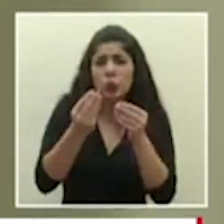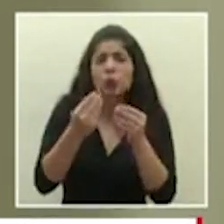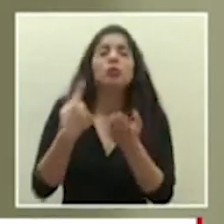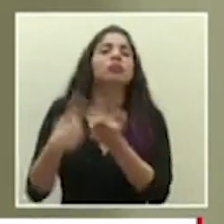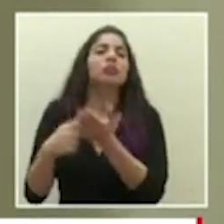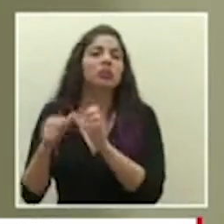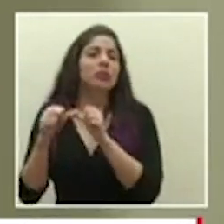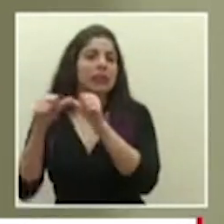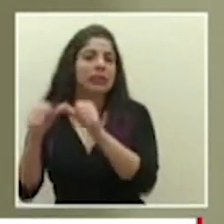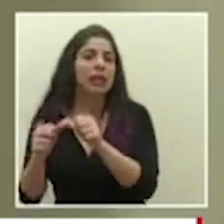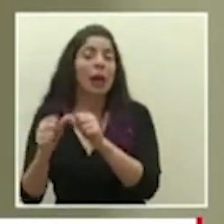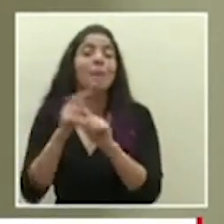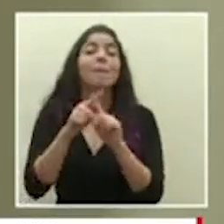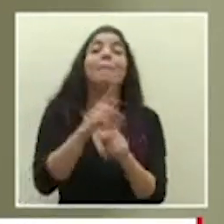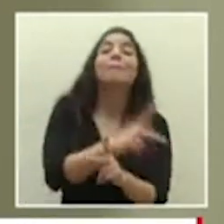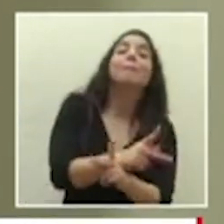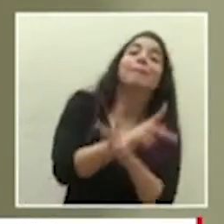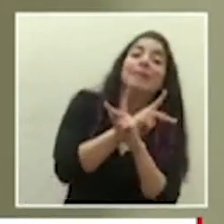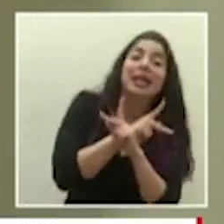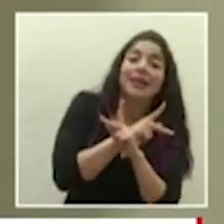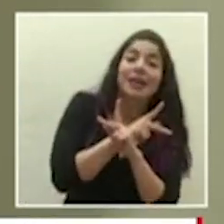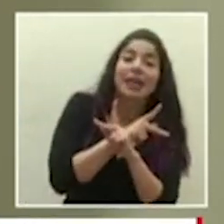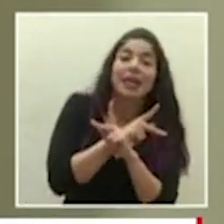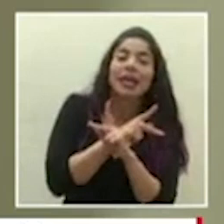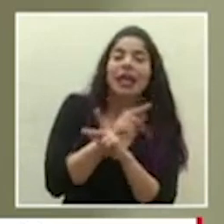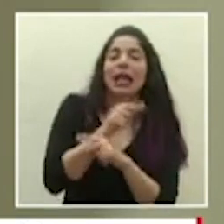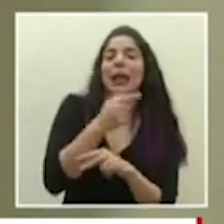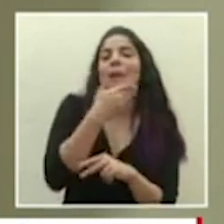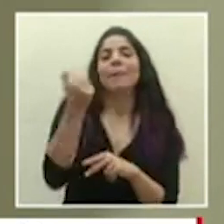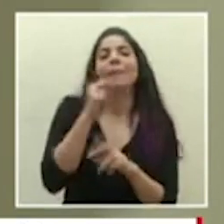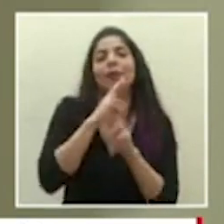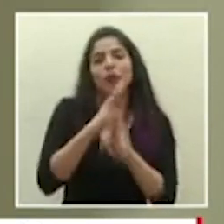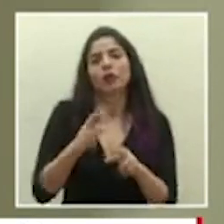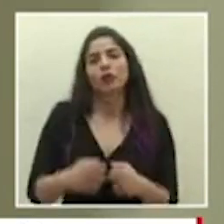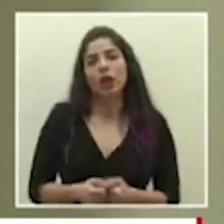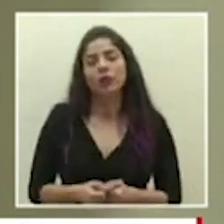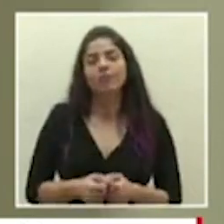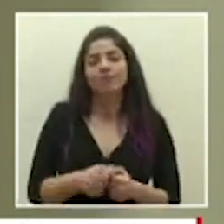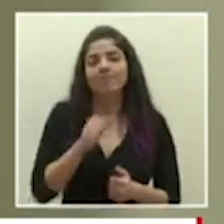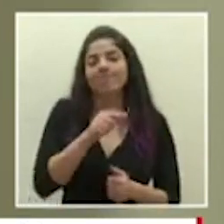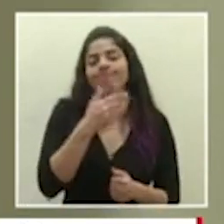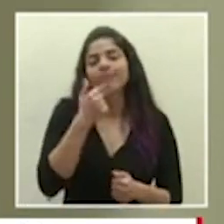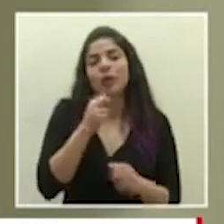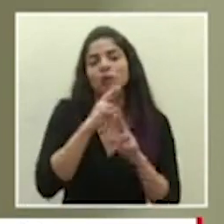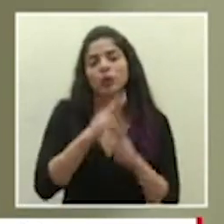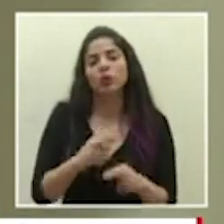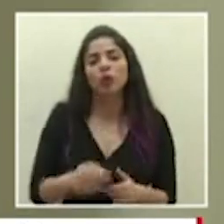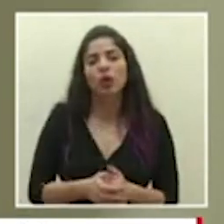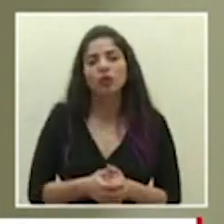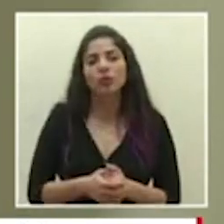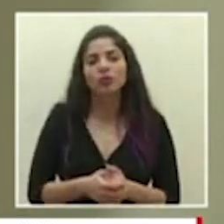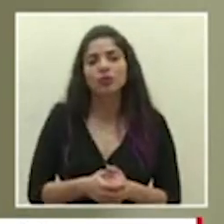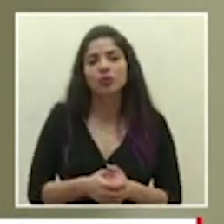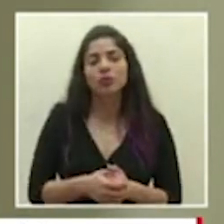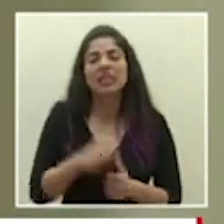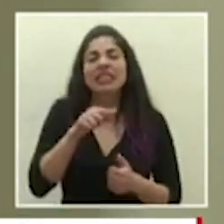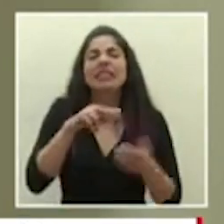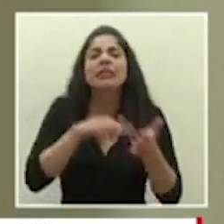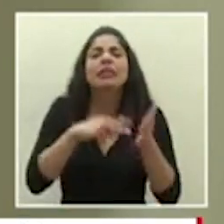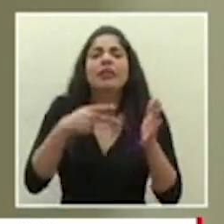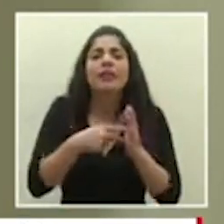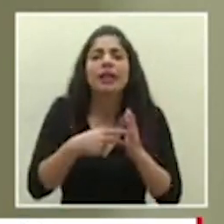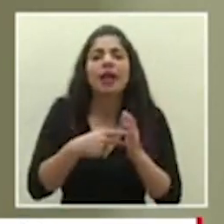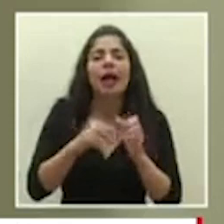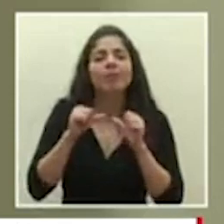la prevención es el mejor resultado es lo que da mejores resultados eso implica un